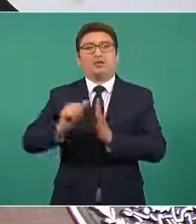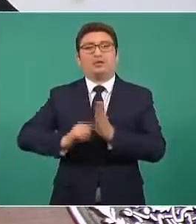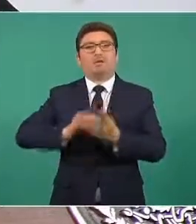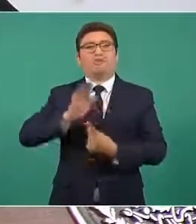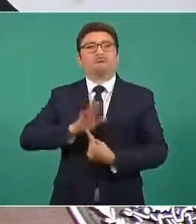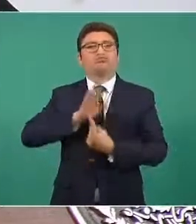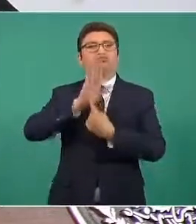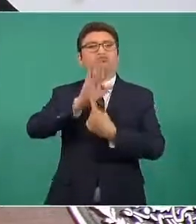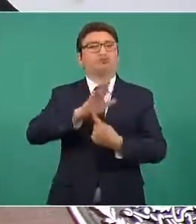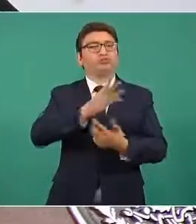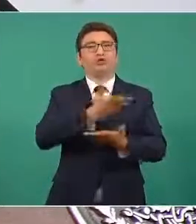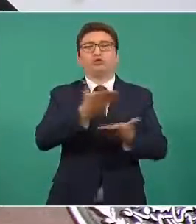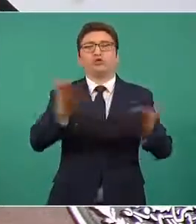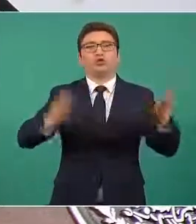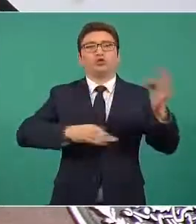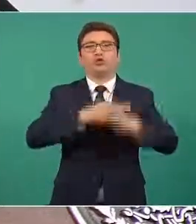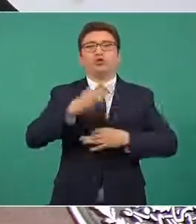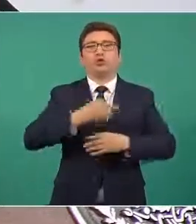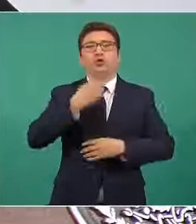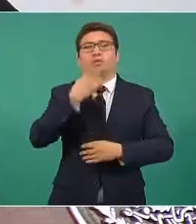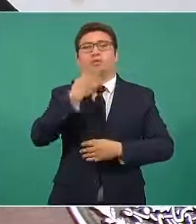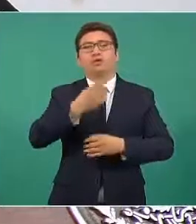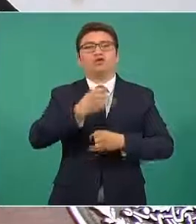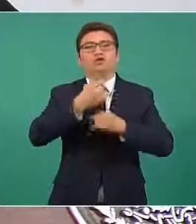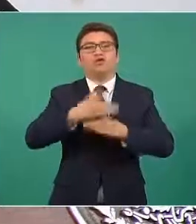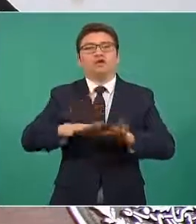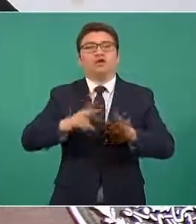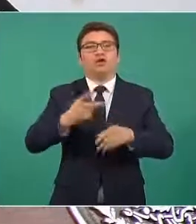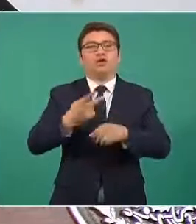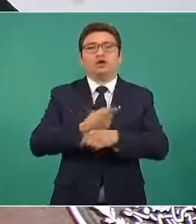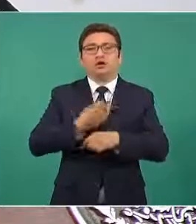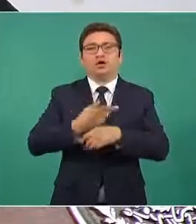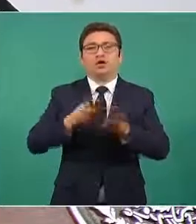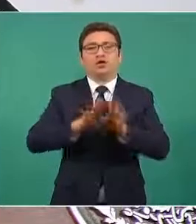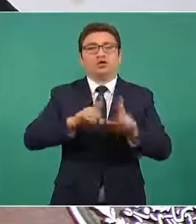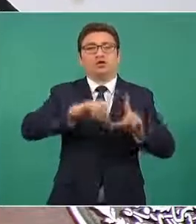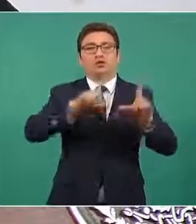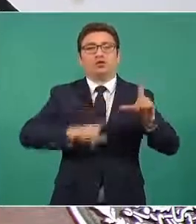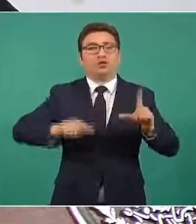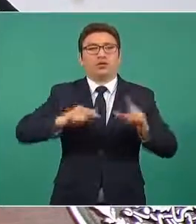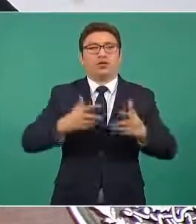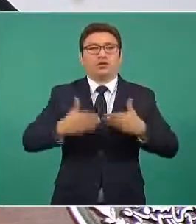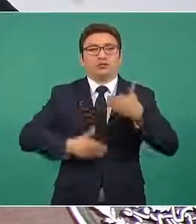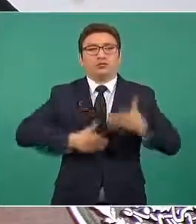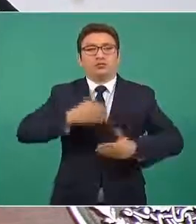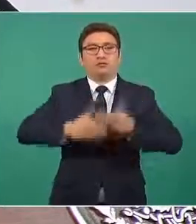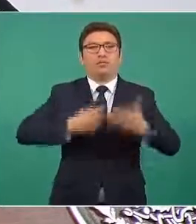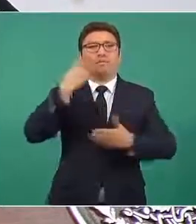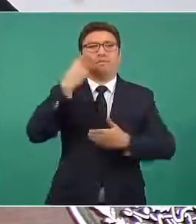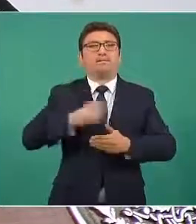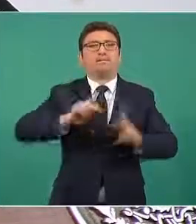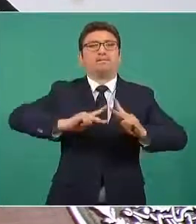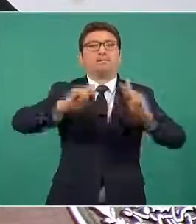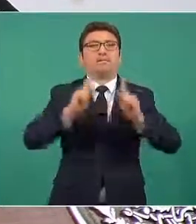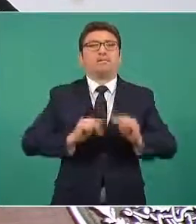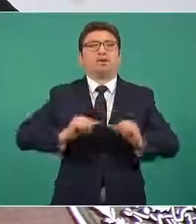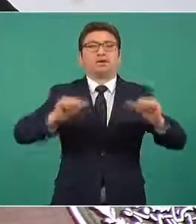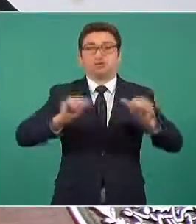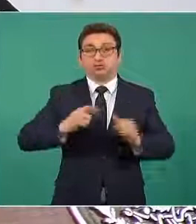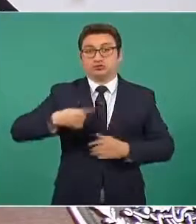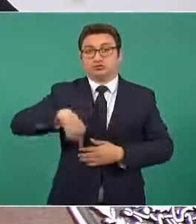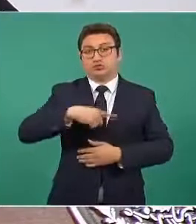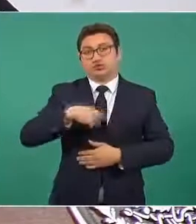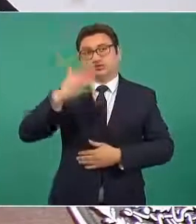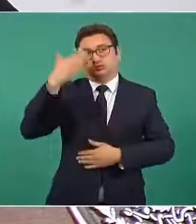reporte que nos permite ver los avances en la pacificación de México. Lo hacemos porque es uno de los grandes